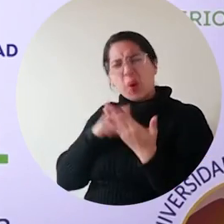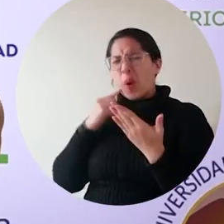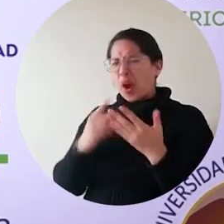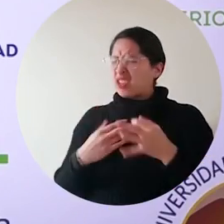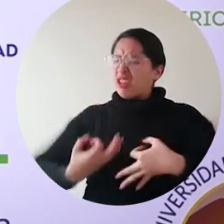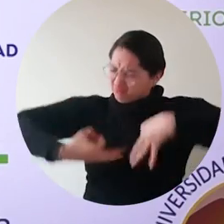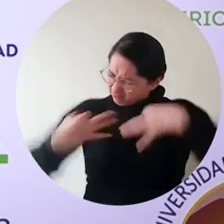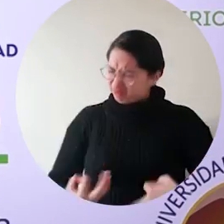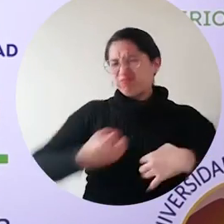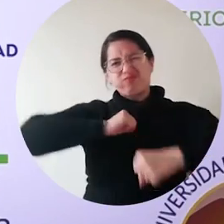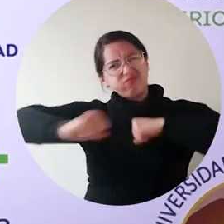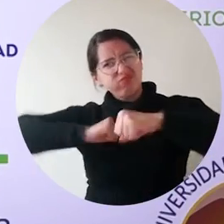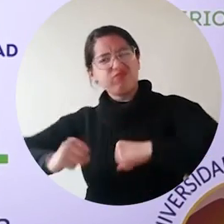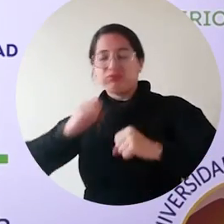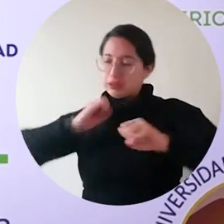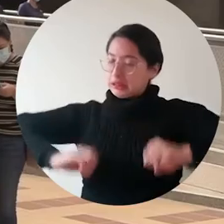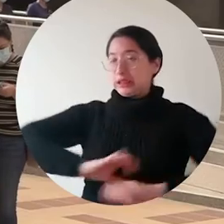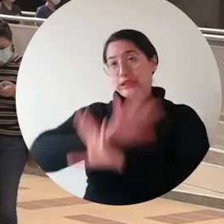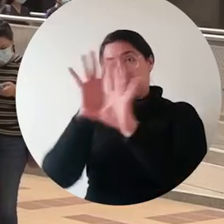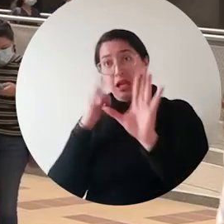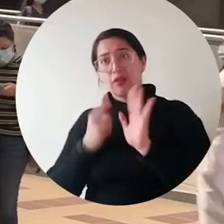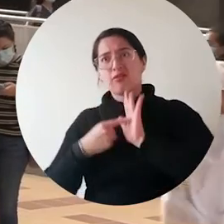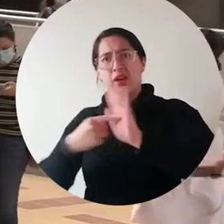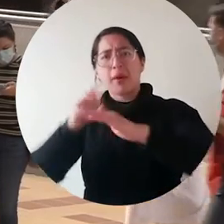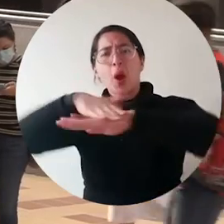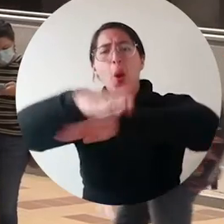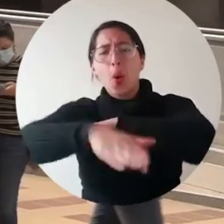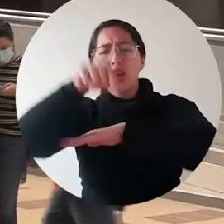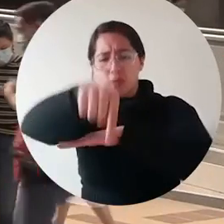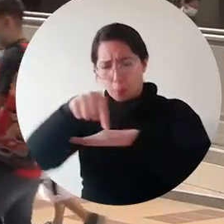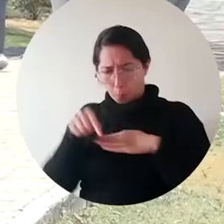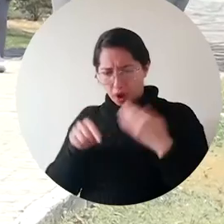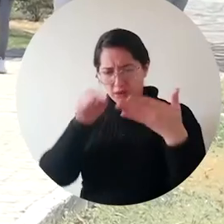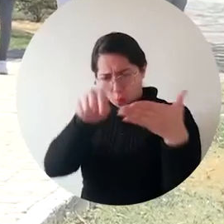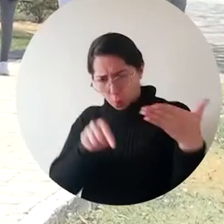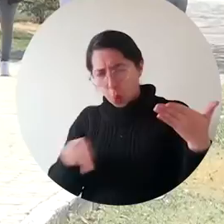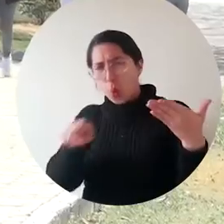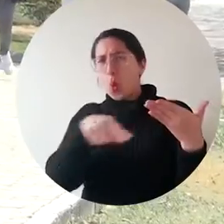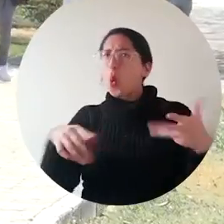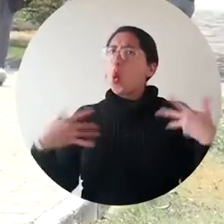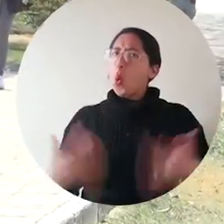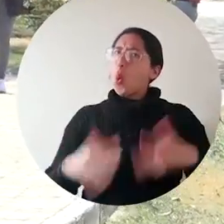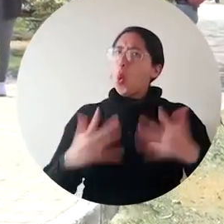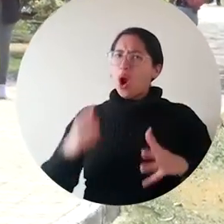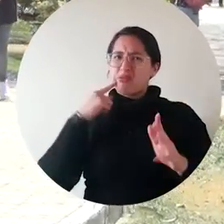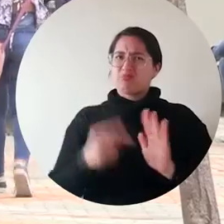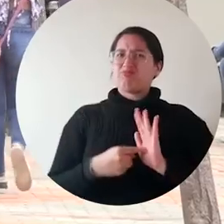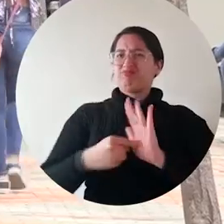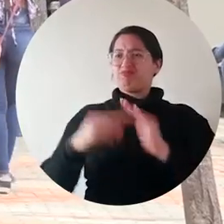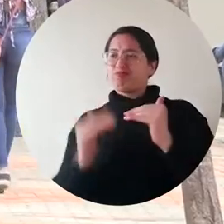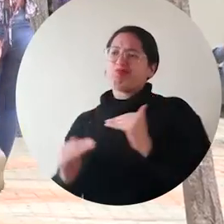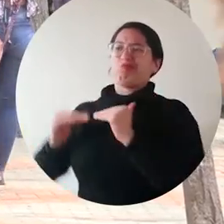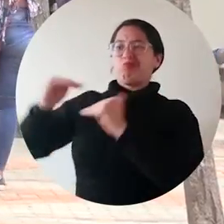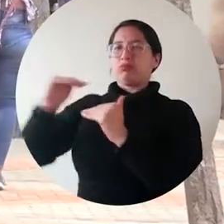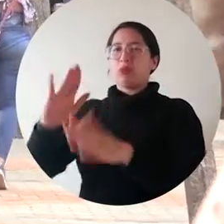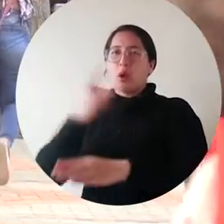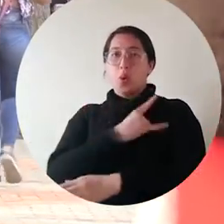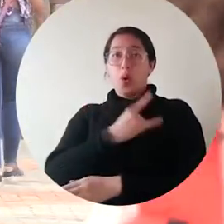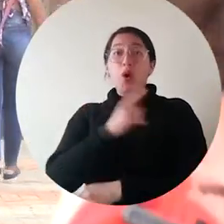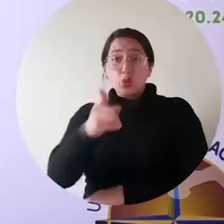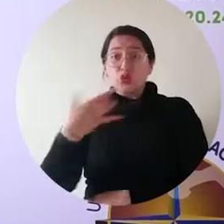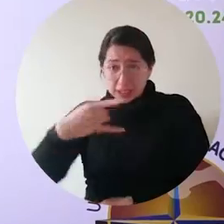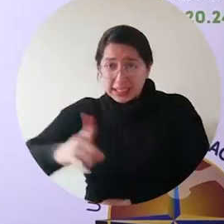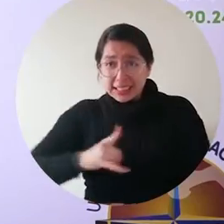con eficiencia, con transparencia, con compromiso y sobre todo con resultados que permiten que esta universidad se encamine a ser una universidad de talla mundial.